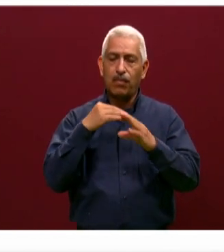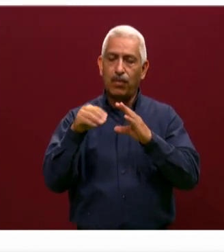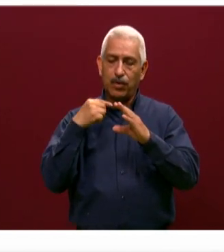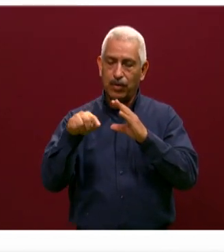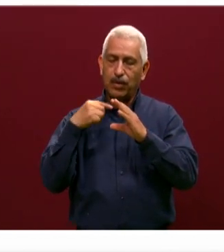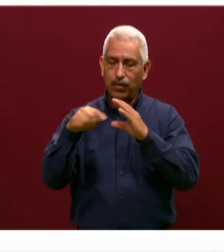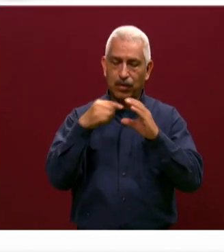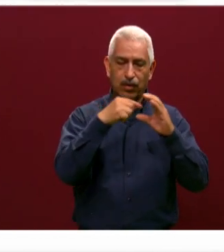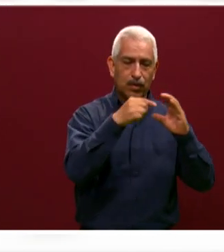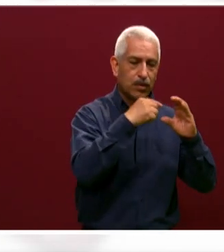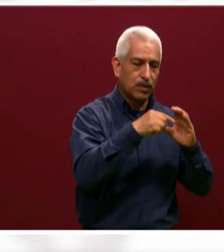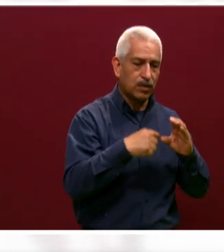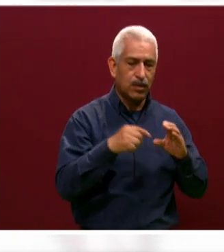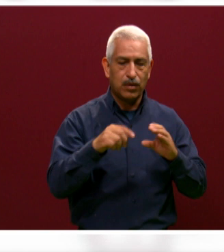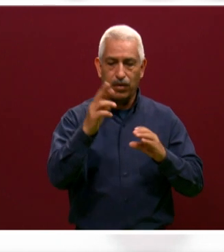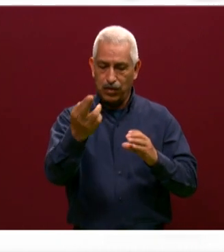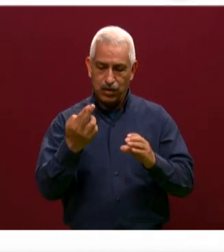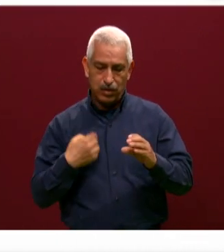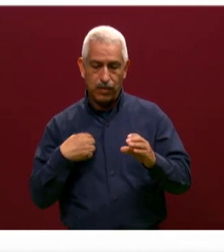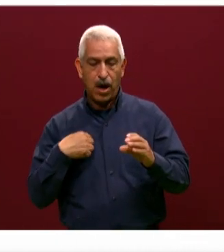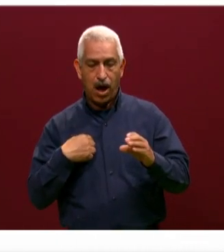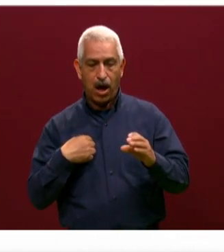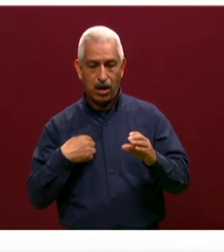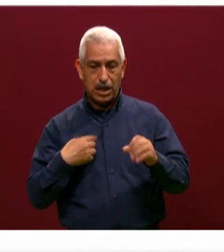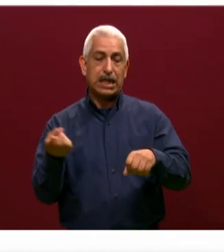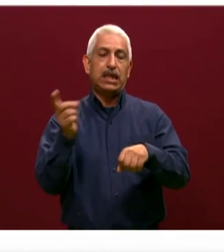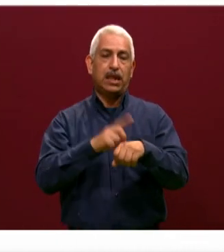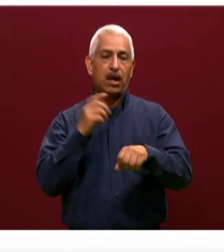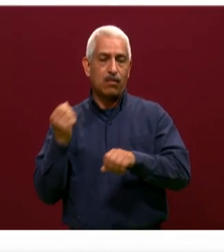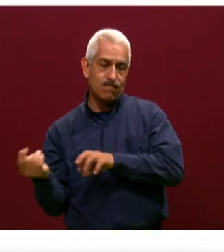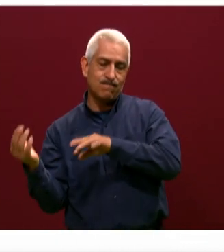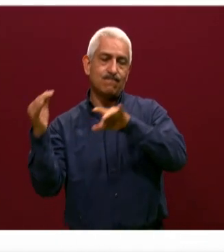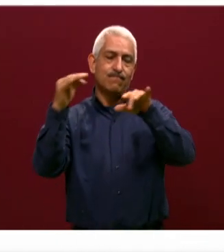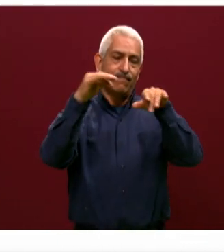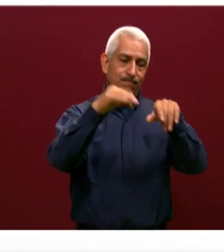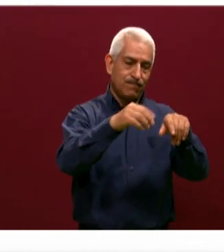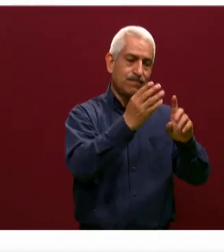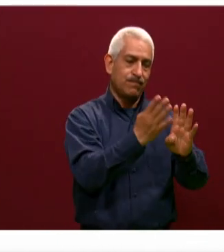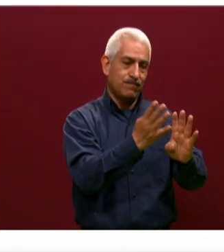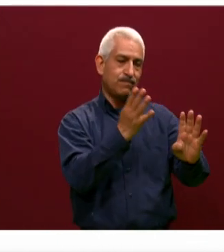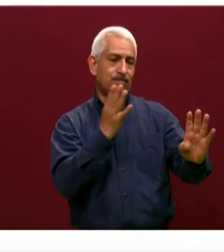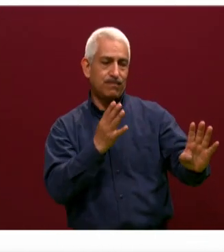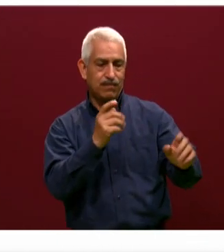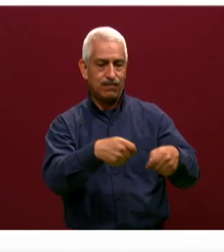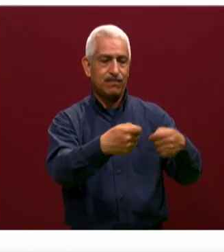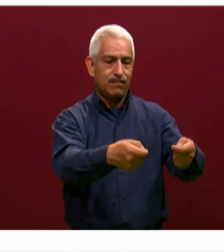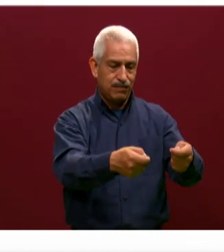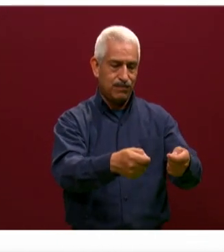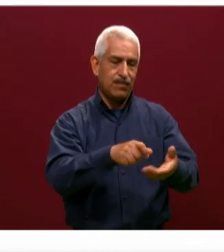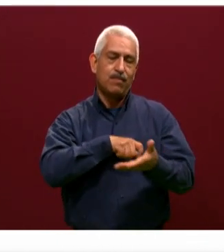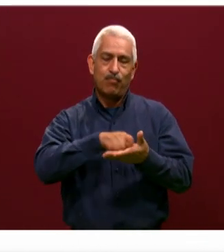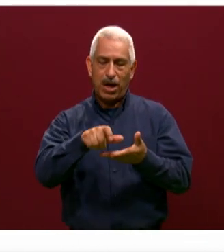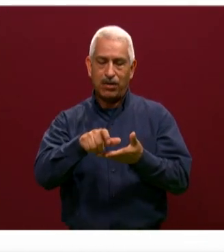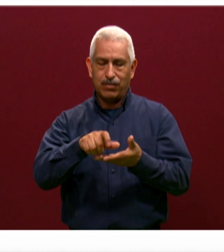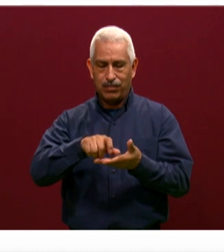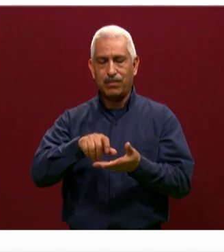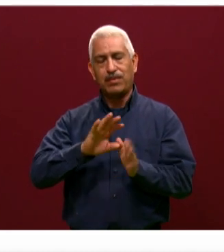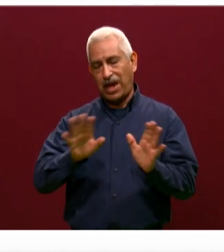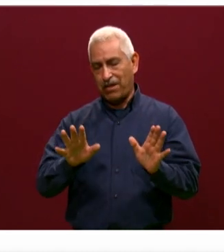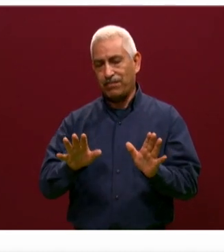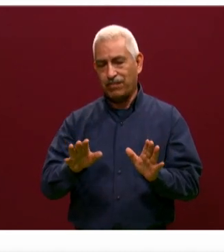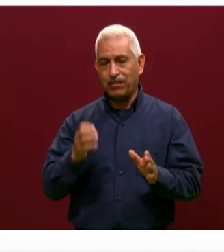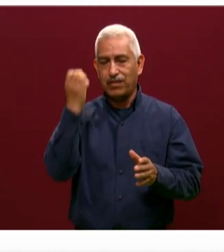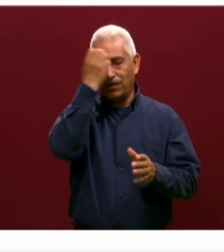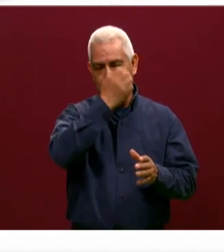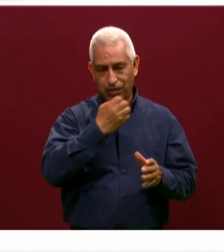a recibir la ficha o el comprobante de pago. Así es. Ya que ese comprobante de pago, de alguna manera, para el examen diagnóstico, Así